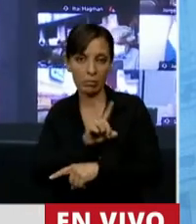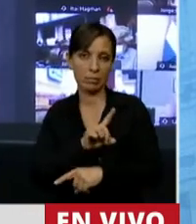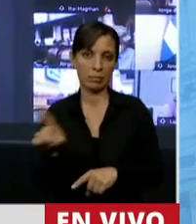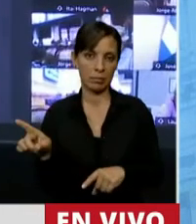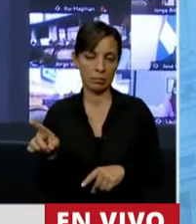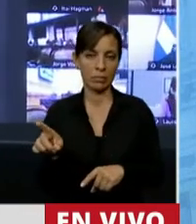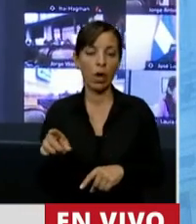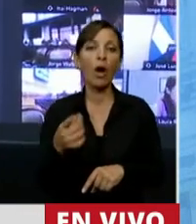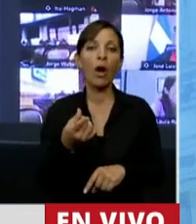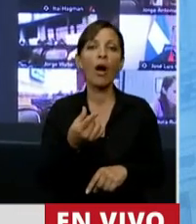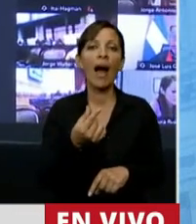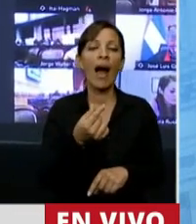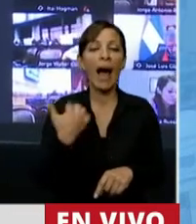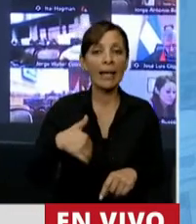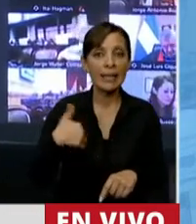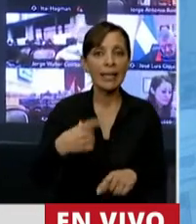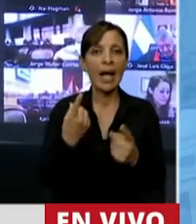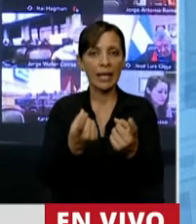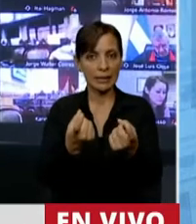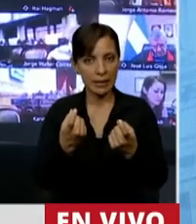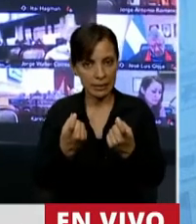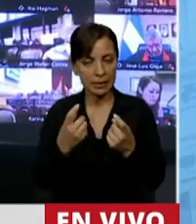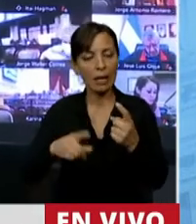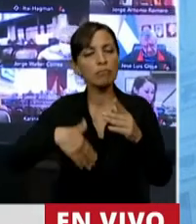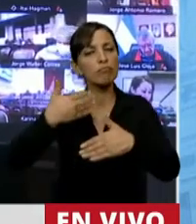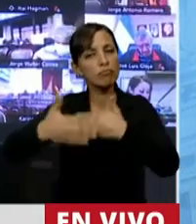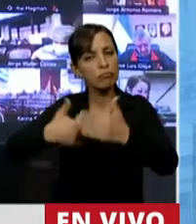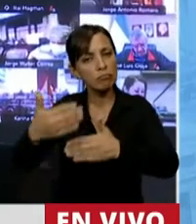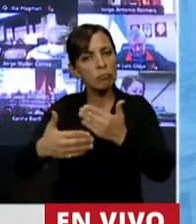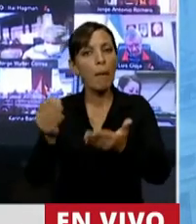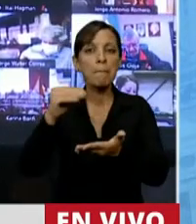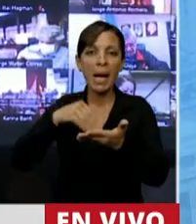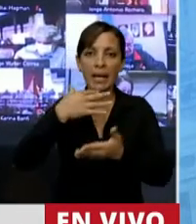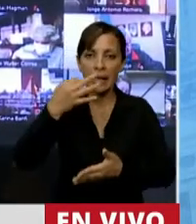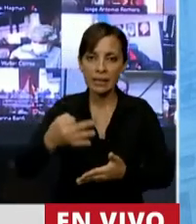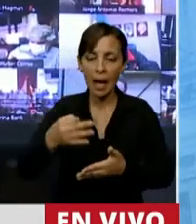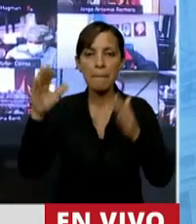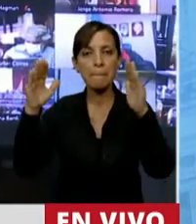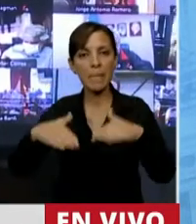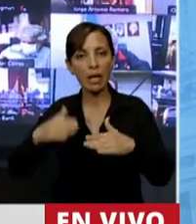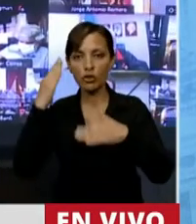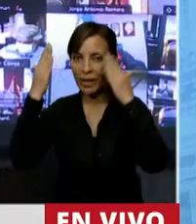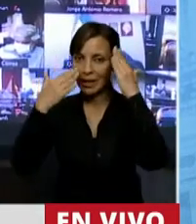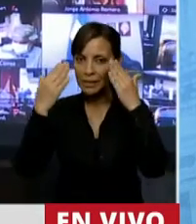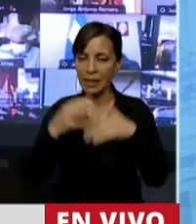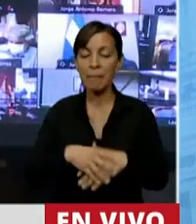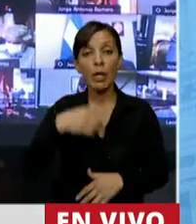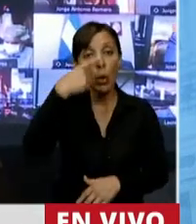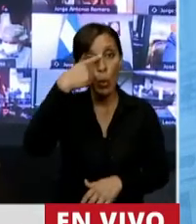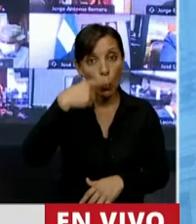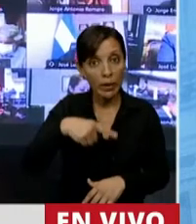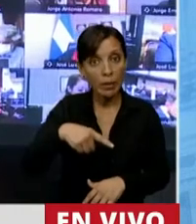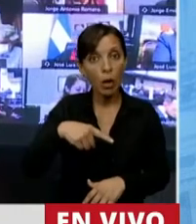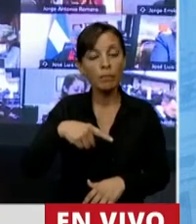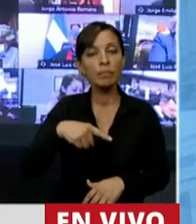Argentina necesitará, en el proceso que viene, más realidad y menos fantasía. Y déjenme cerrar, señor presidente,